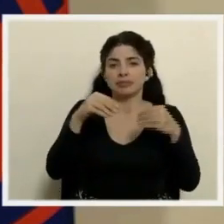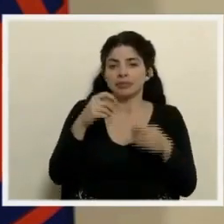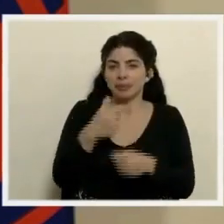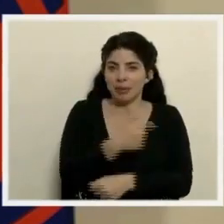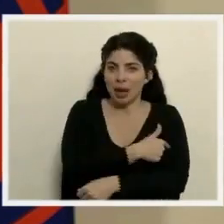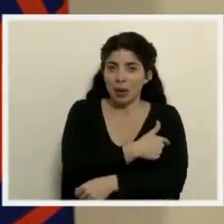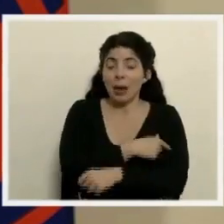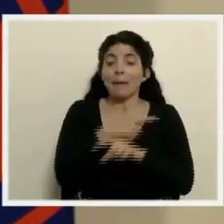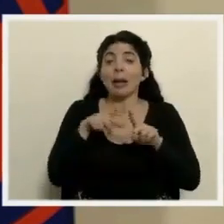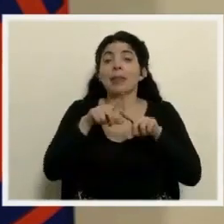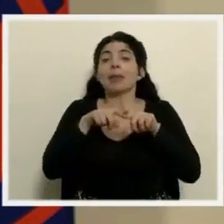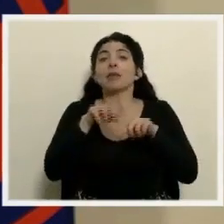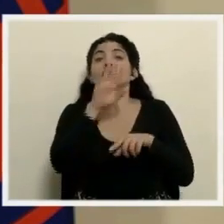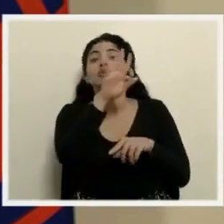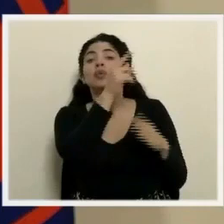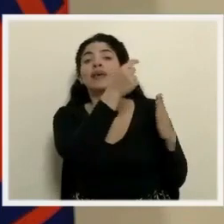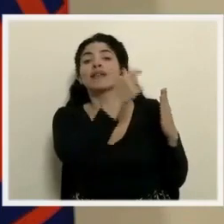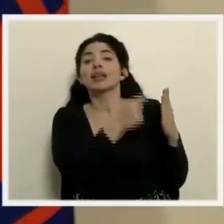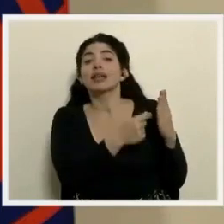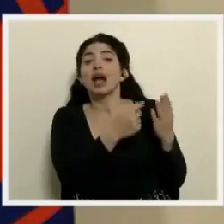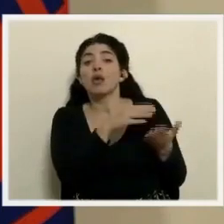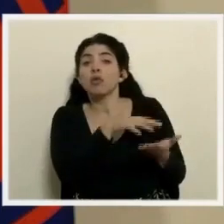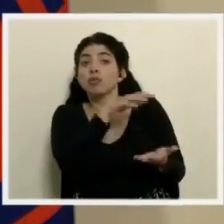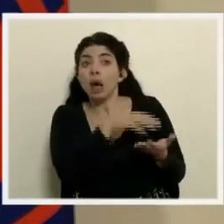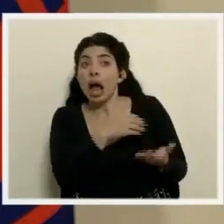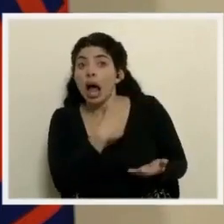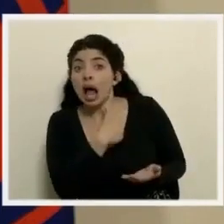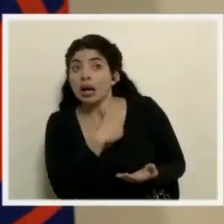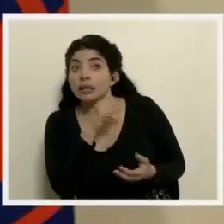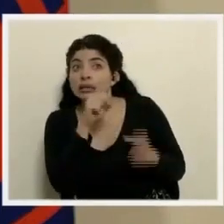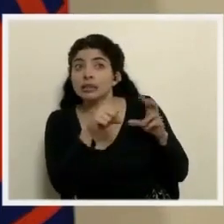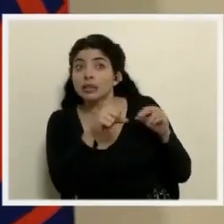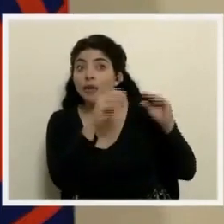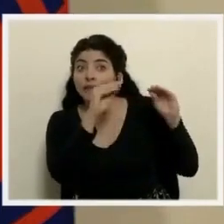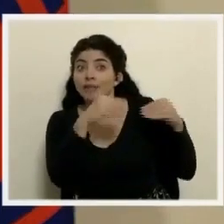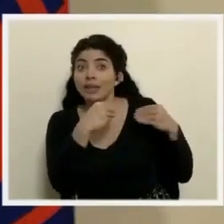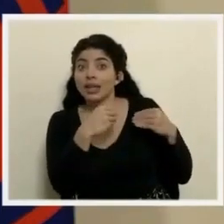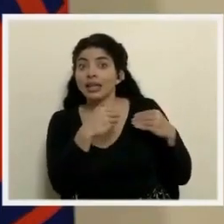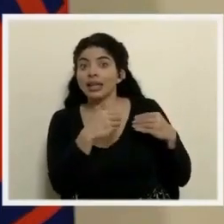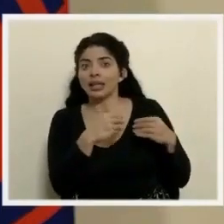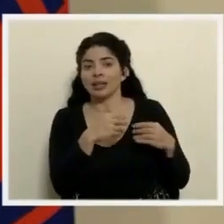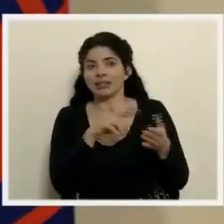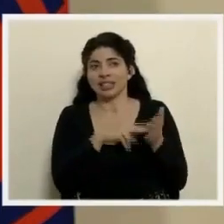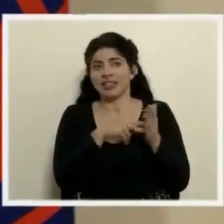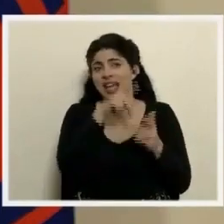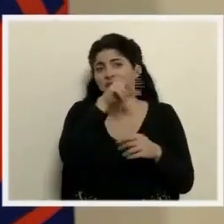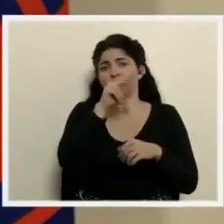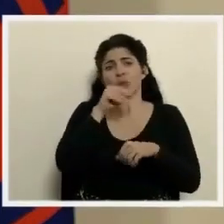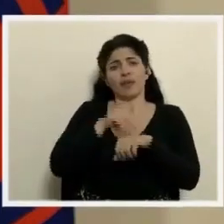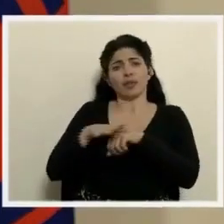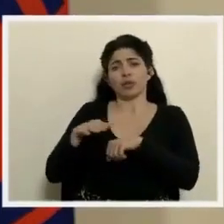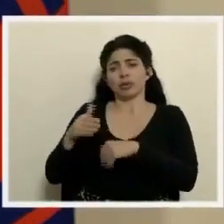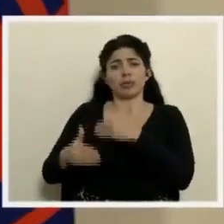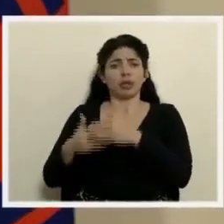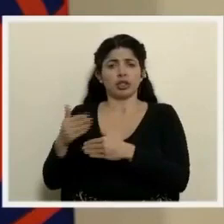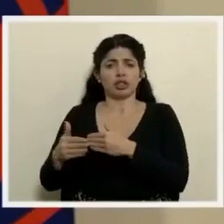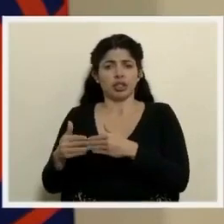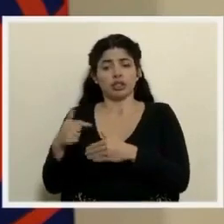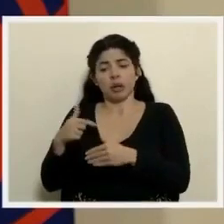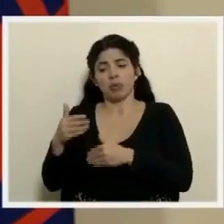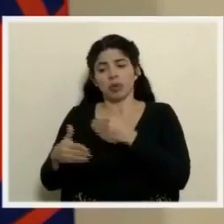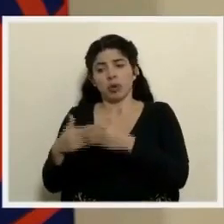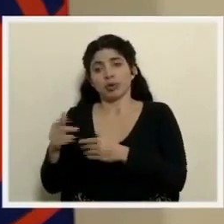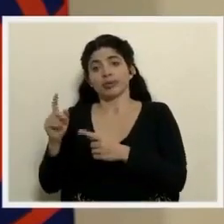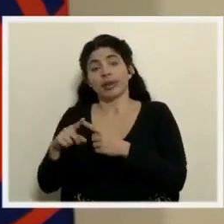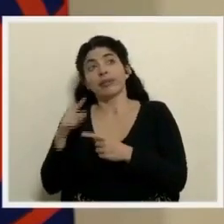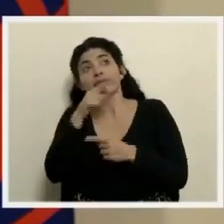disponibilidad de sus inventarios para suplirnos no aceleraría el proceso que ya tenemos y en la mayoría de los casos tendríamos